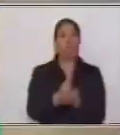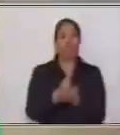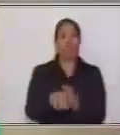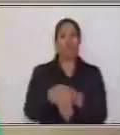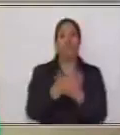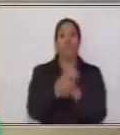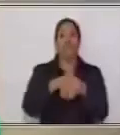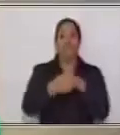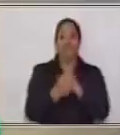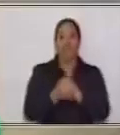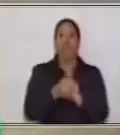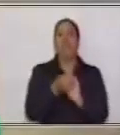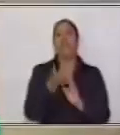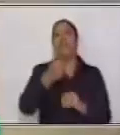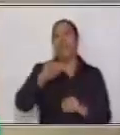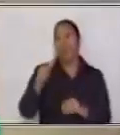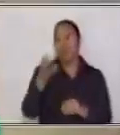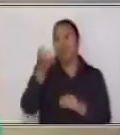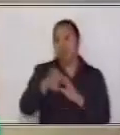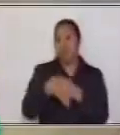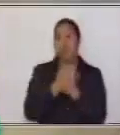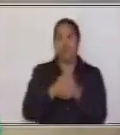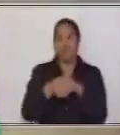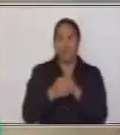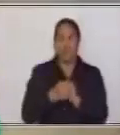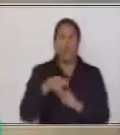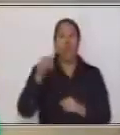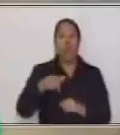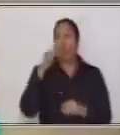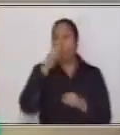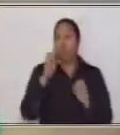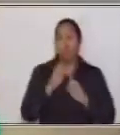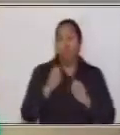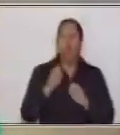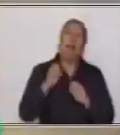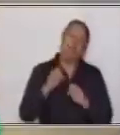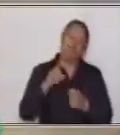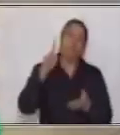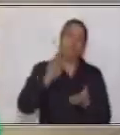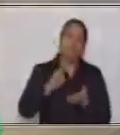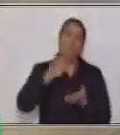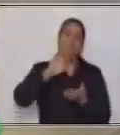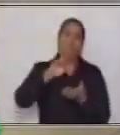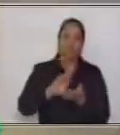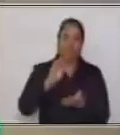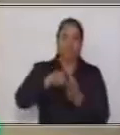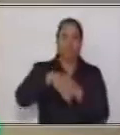constantemente con agua y jabón. En este caso, yo lo haré con gel antibacterial.